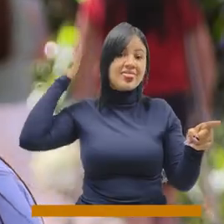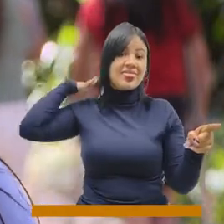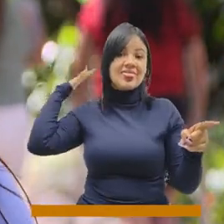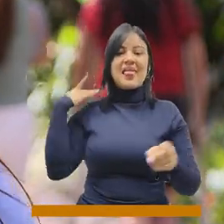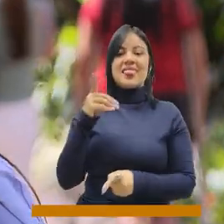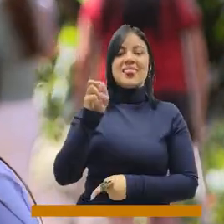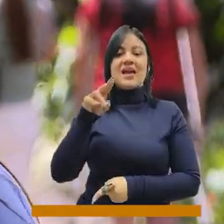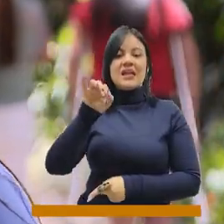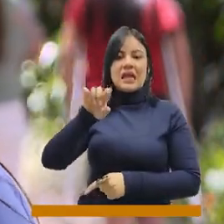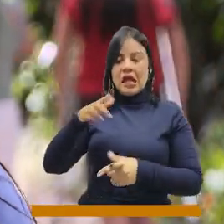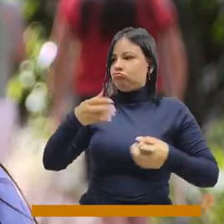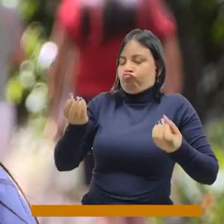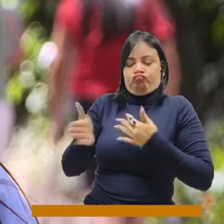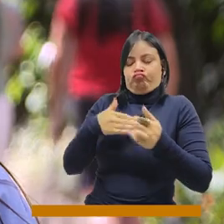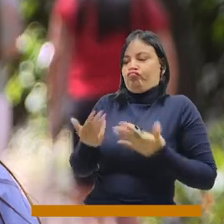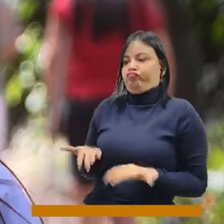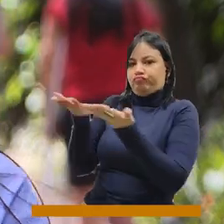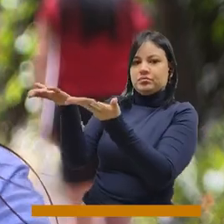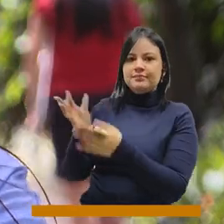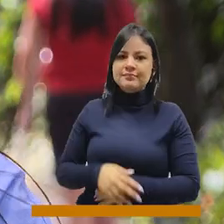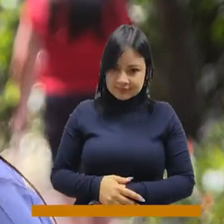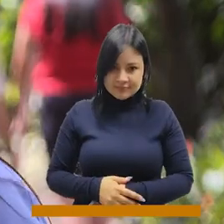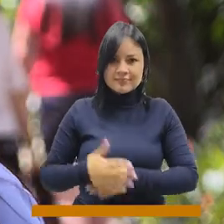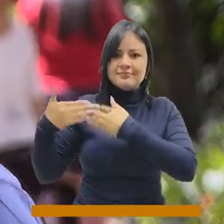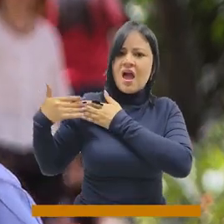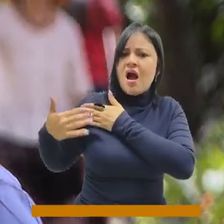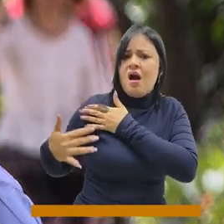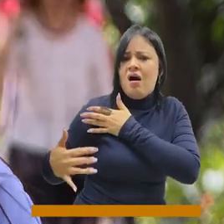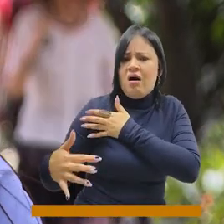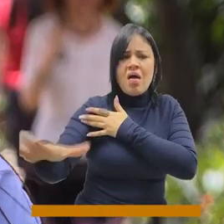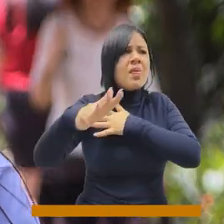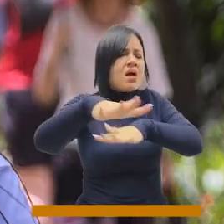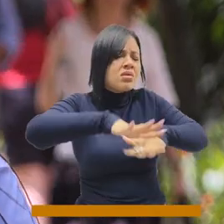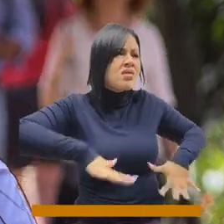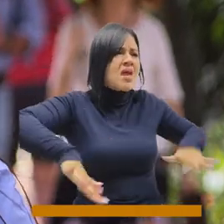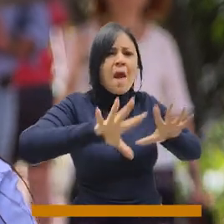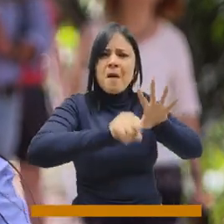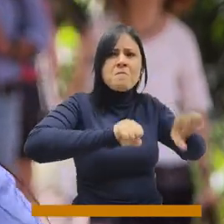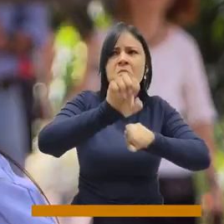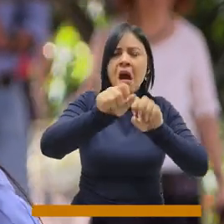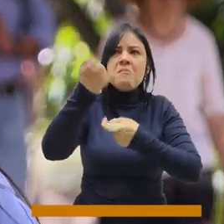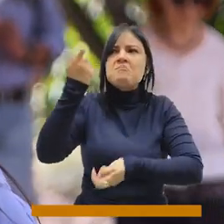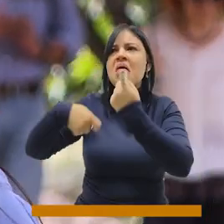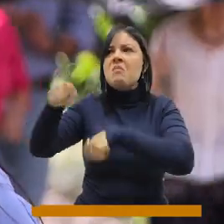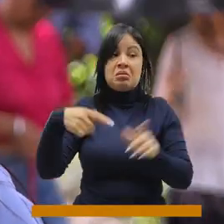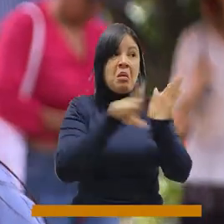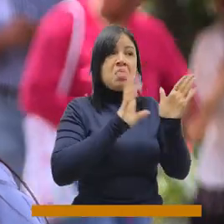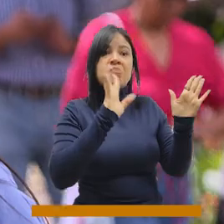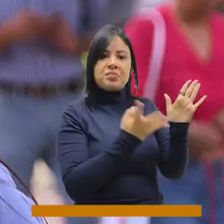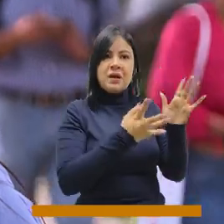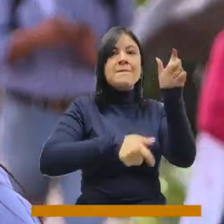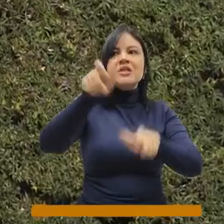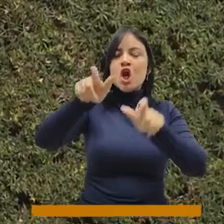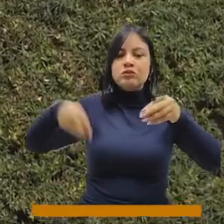entregado a la primera línea. Y a partir de allí hay un loteo ilegal a varias personas que también vienen siendo estafadas.